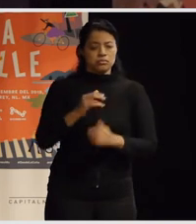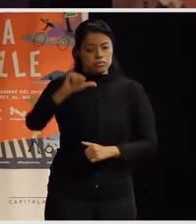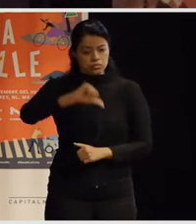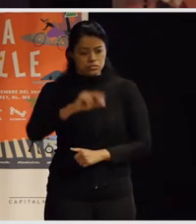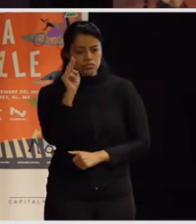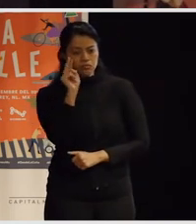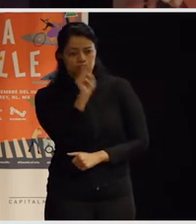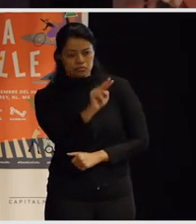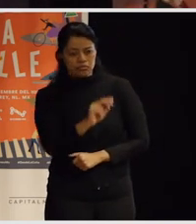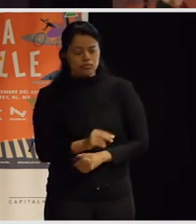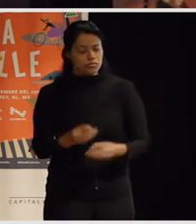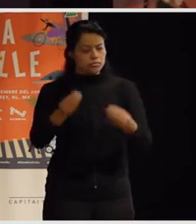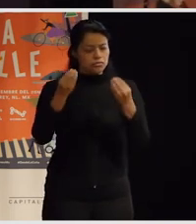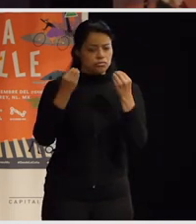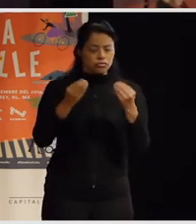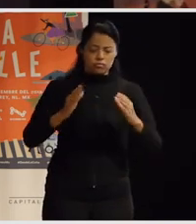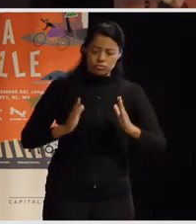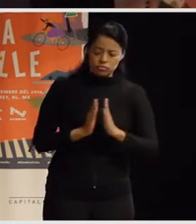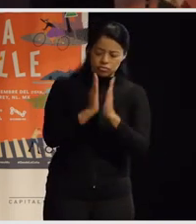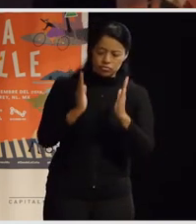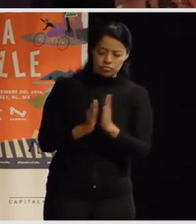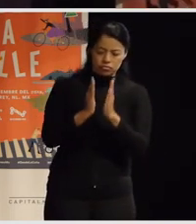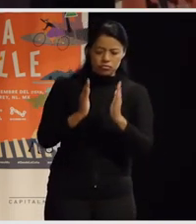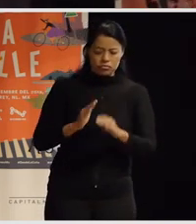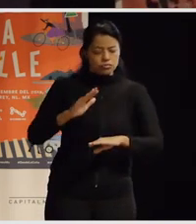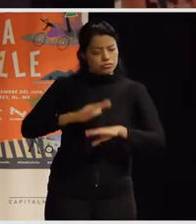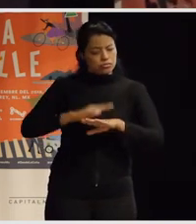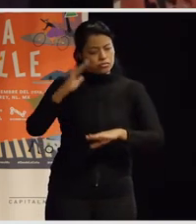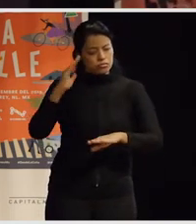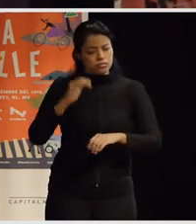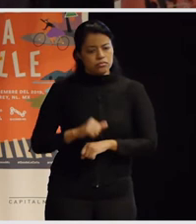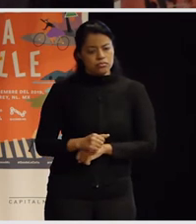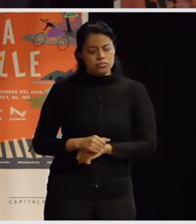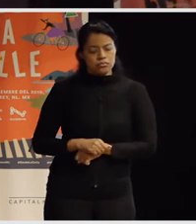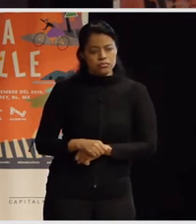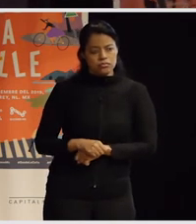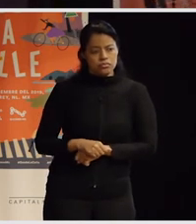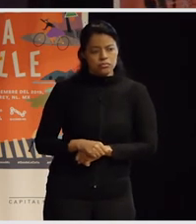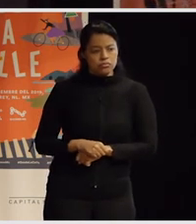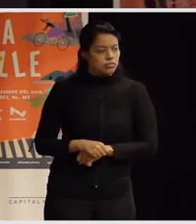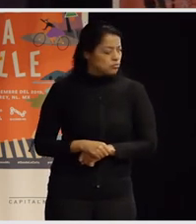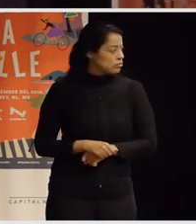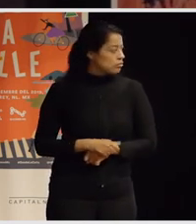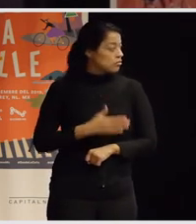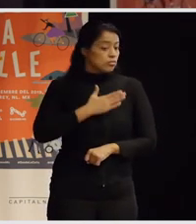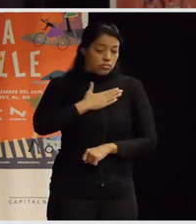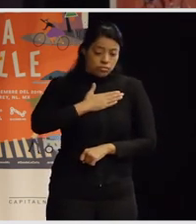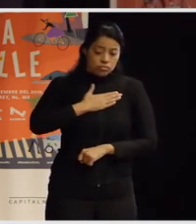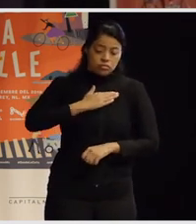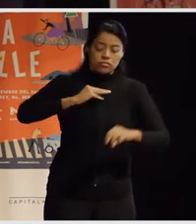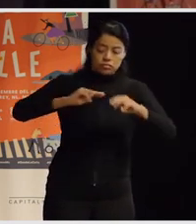lo que percibo es mucha colaboración más más y yo digo en mi visión